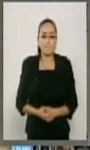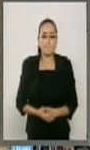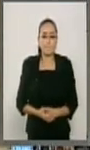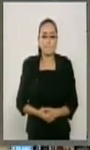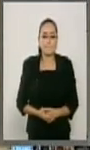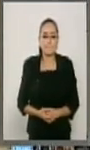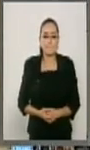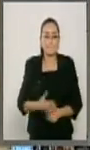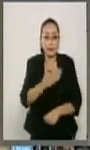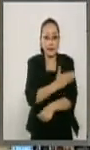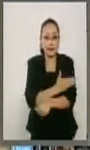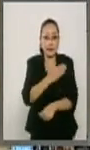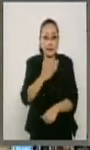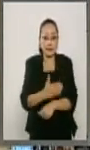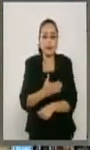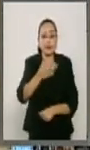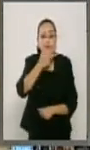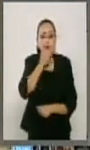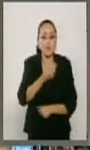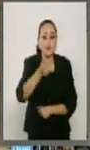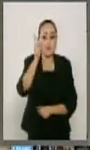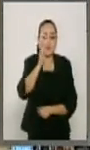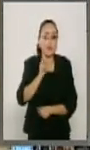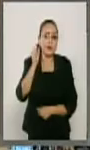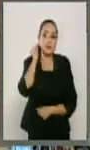Compañeras y compañeros senadores.